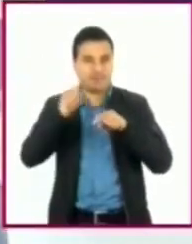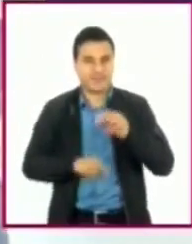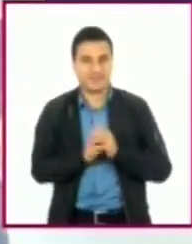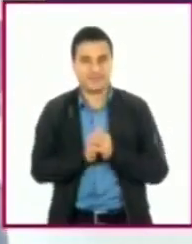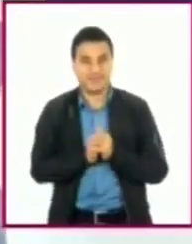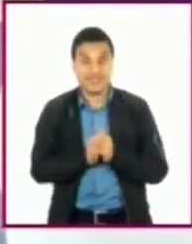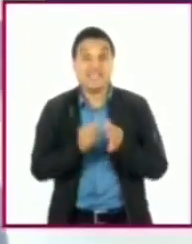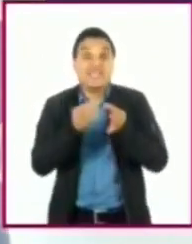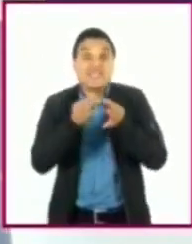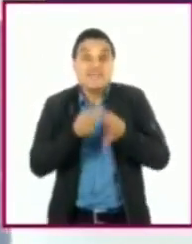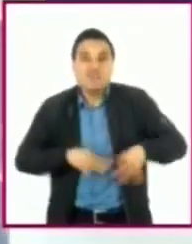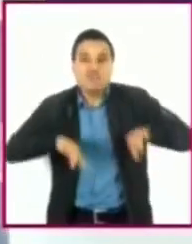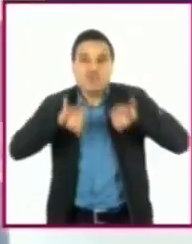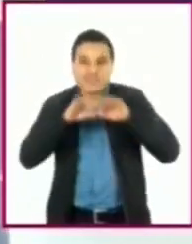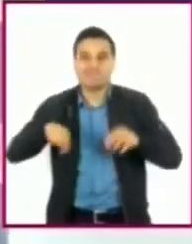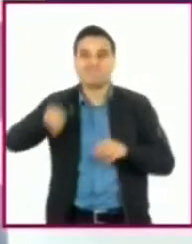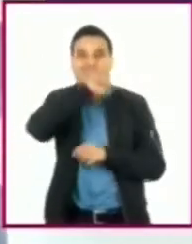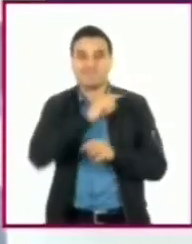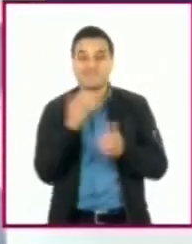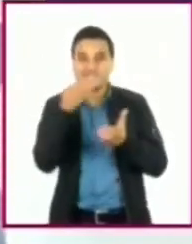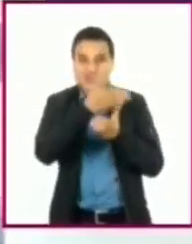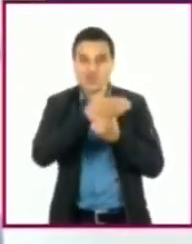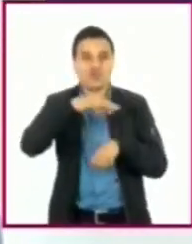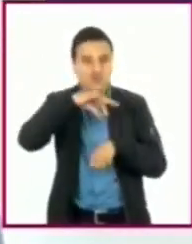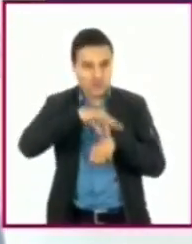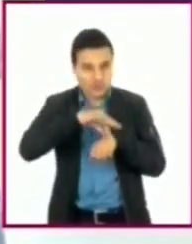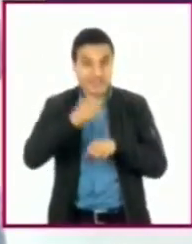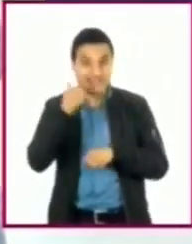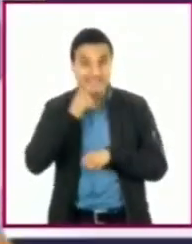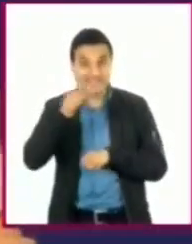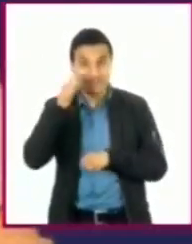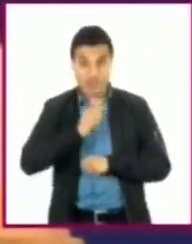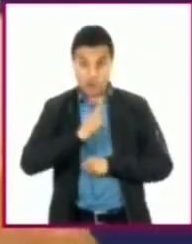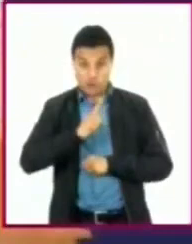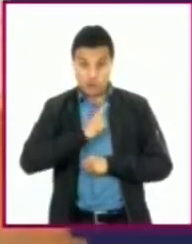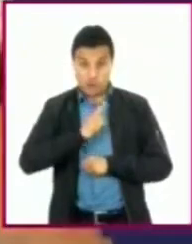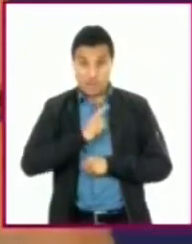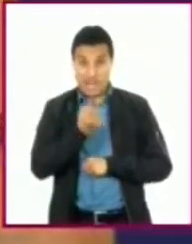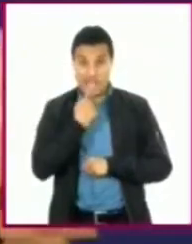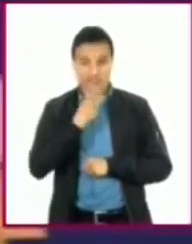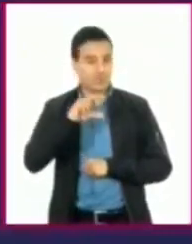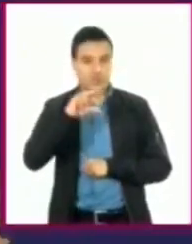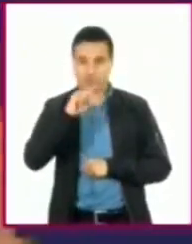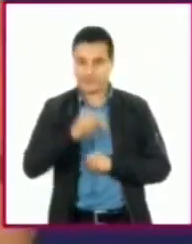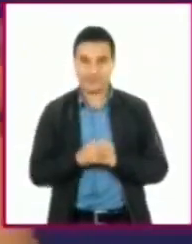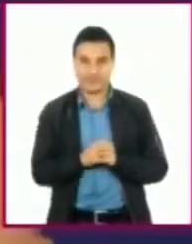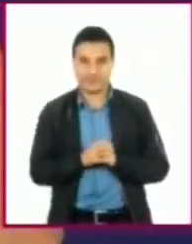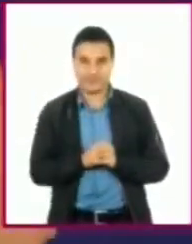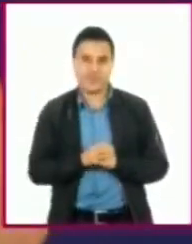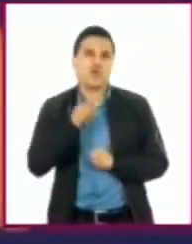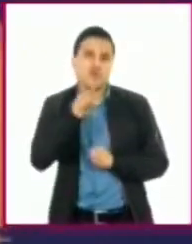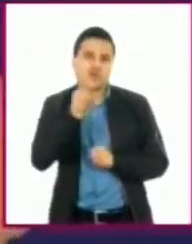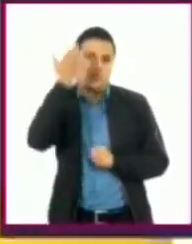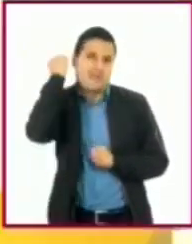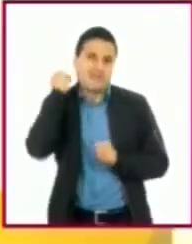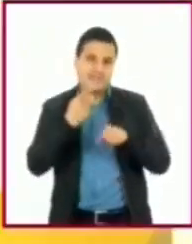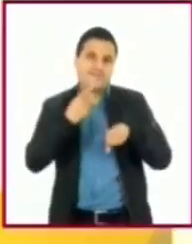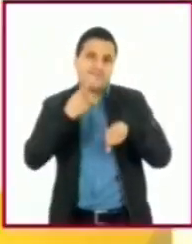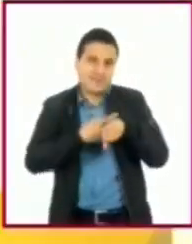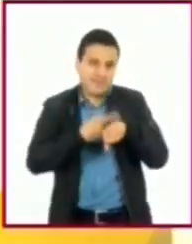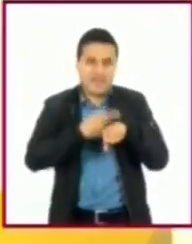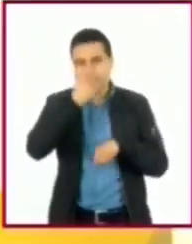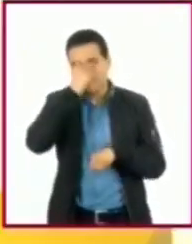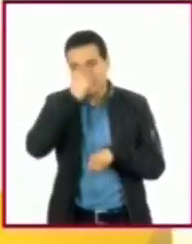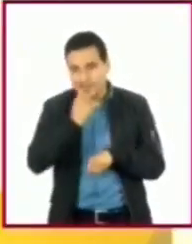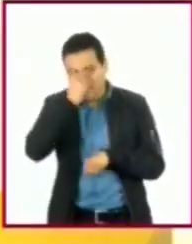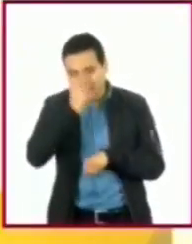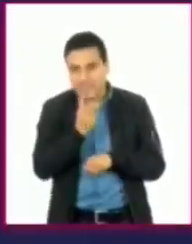eso, es muy importante acudir al médico y no automedicarnos. ¿Alguna vez en nuestra vida hemos estado enfermos de gripa,